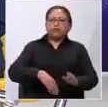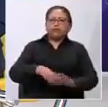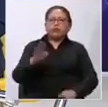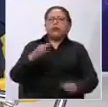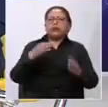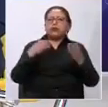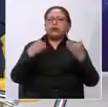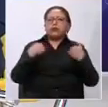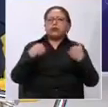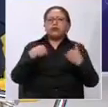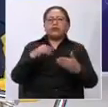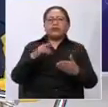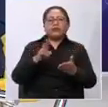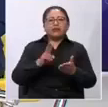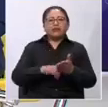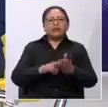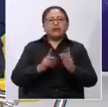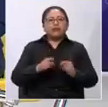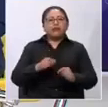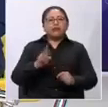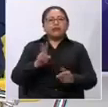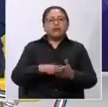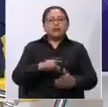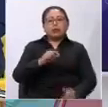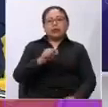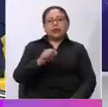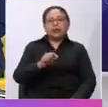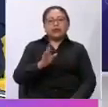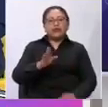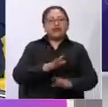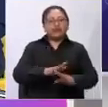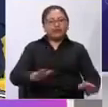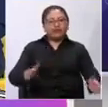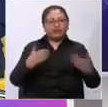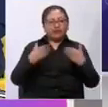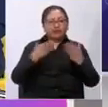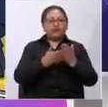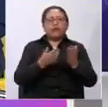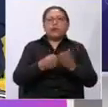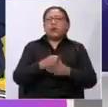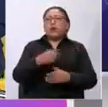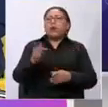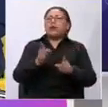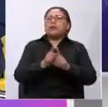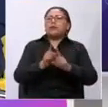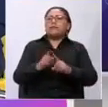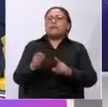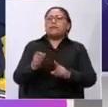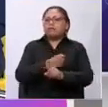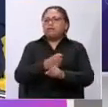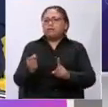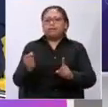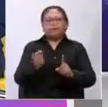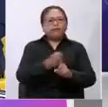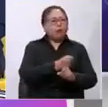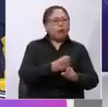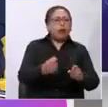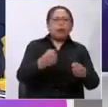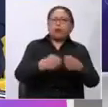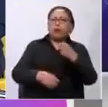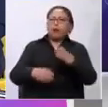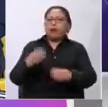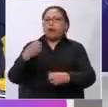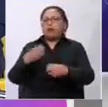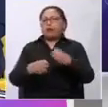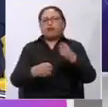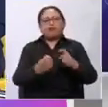los casos de violación a NNAs. Lo mismo pasa en el caso de abuso sexual y otro tipo de violencias